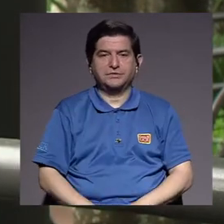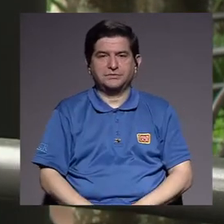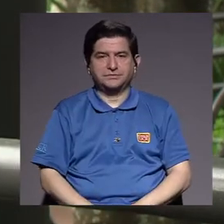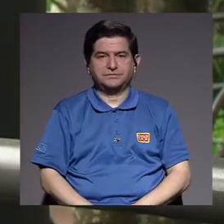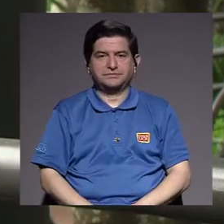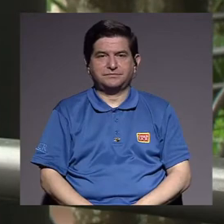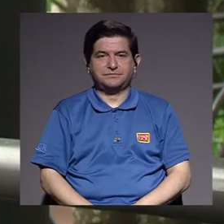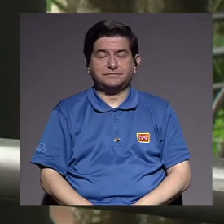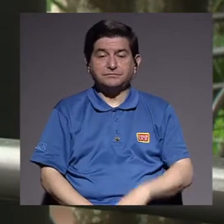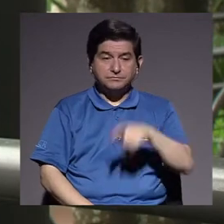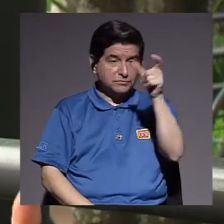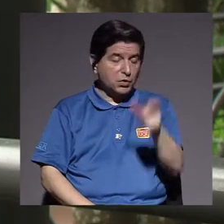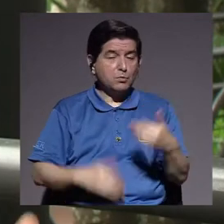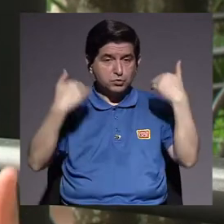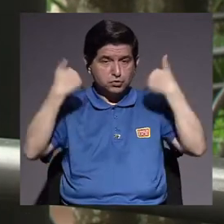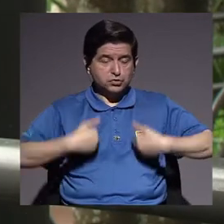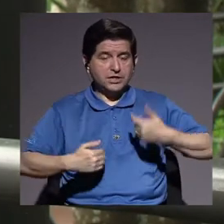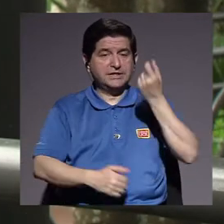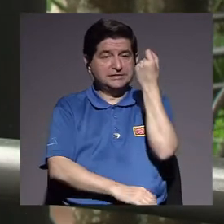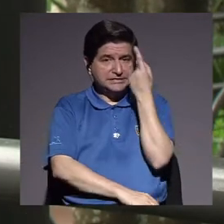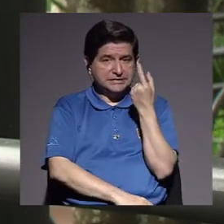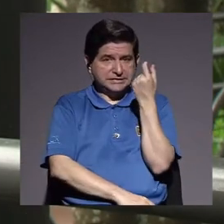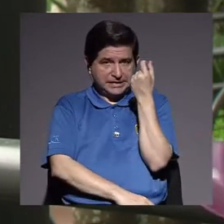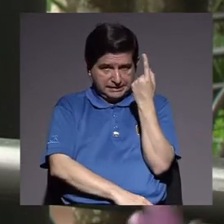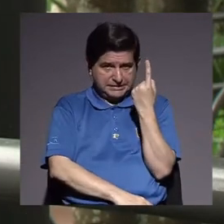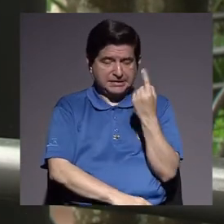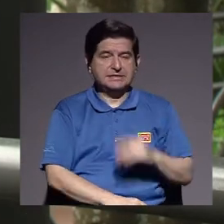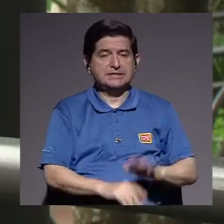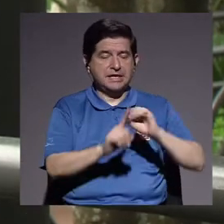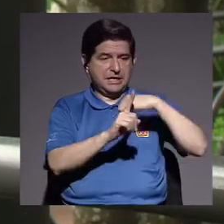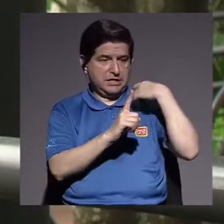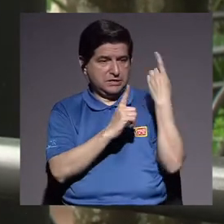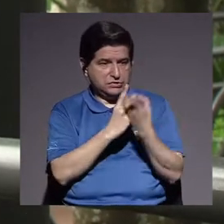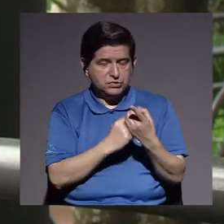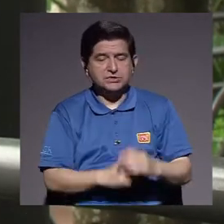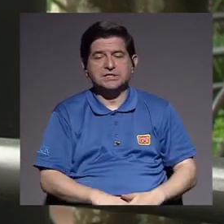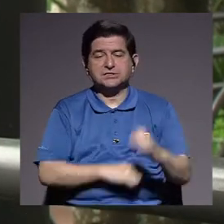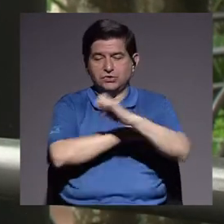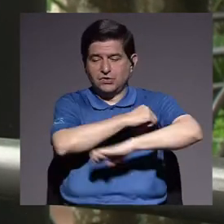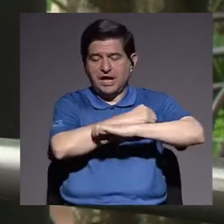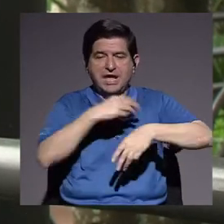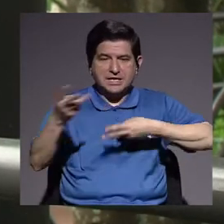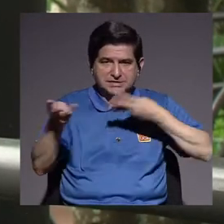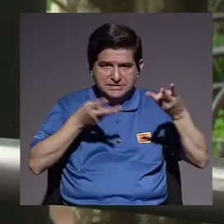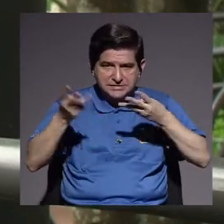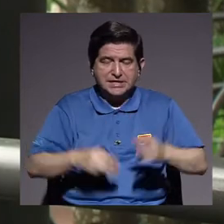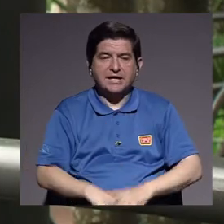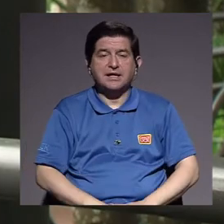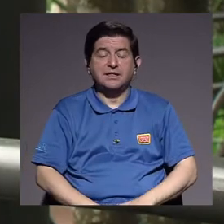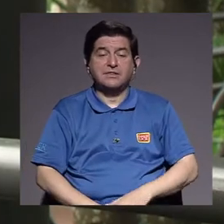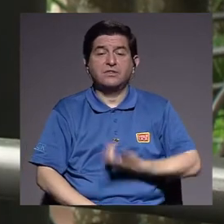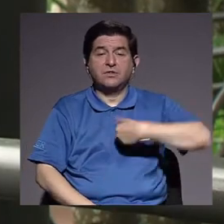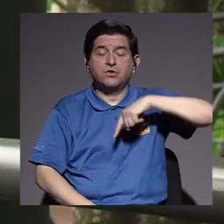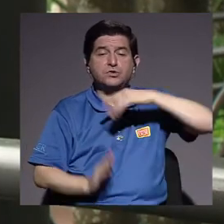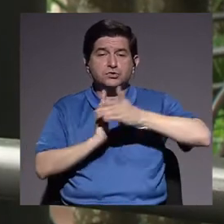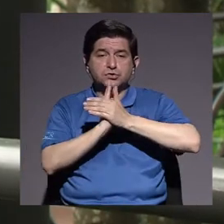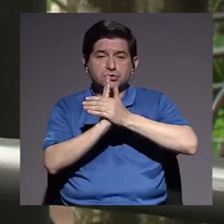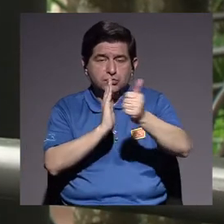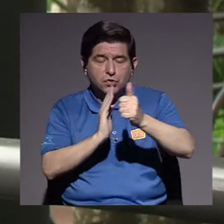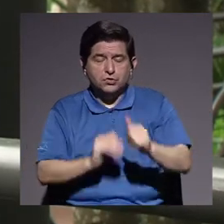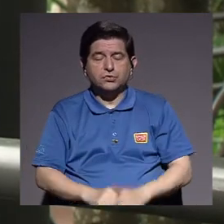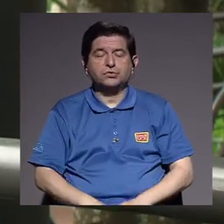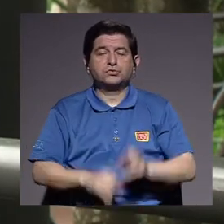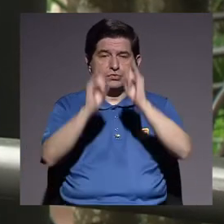tema de que como seres humanos debemos entender que la sociedad, el Estado y el mercado están justamente para que nos potenciemos y nos